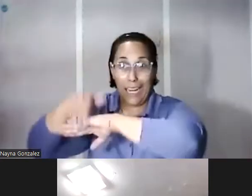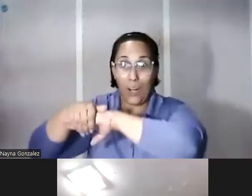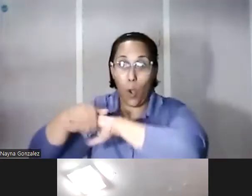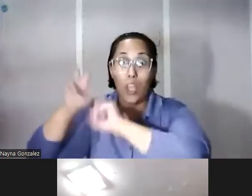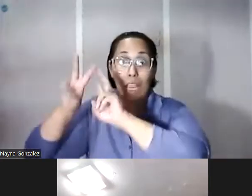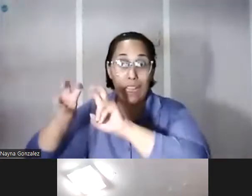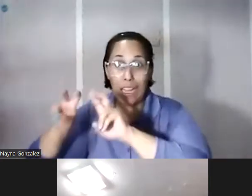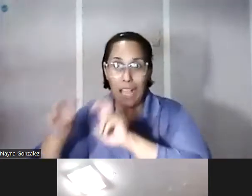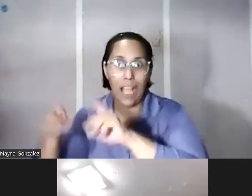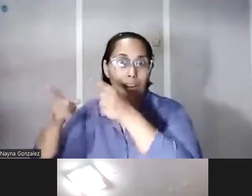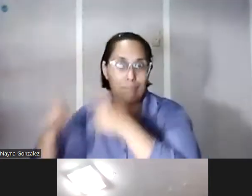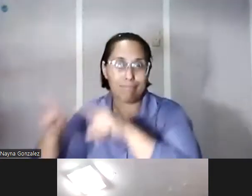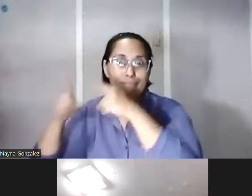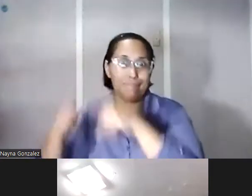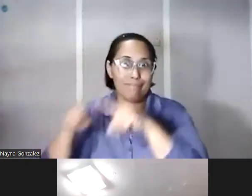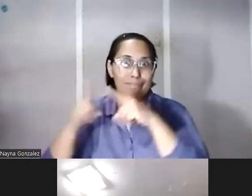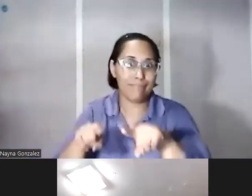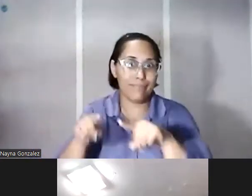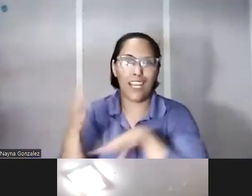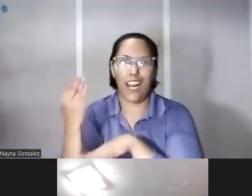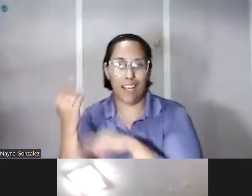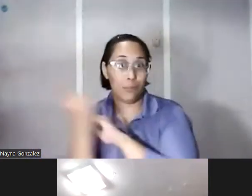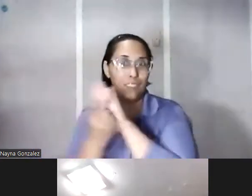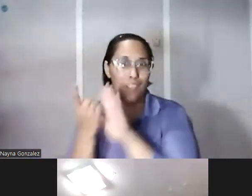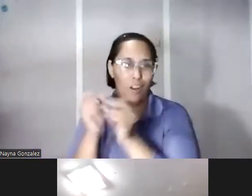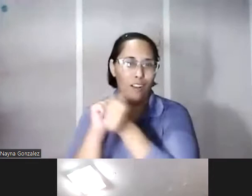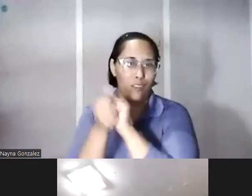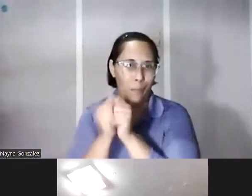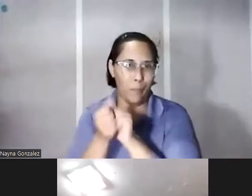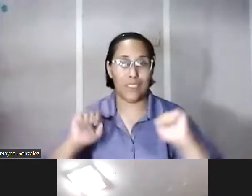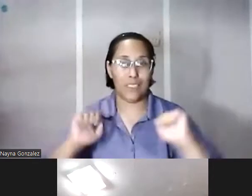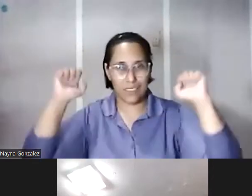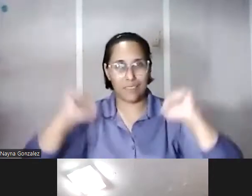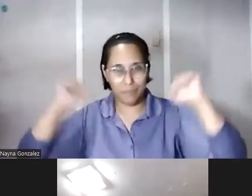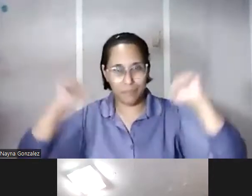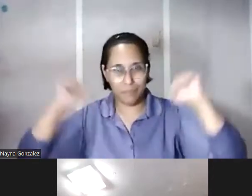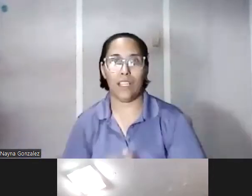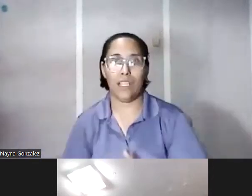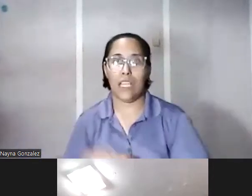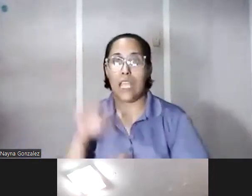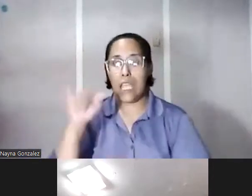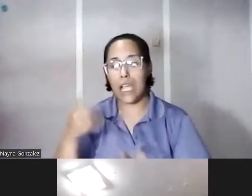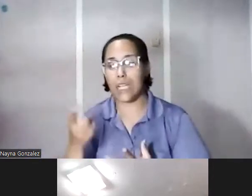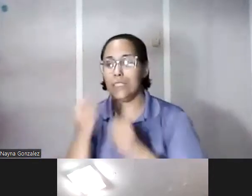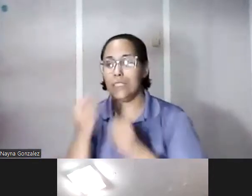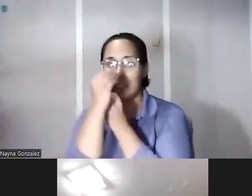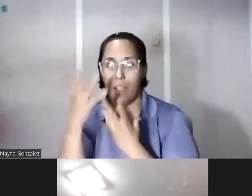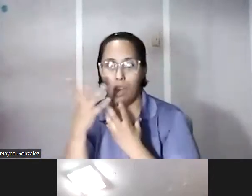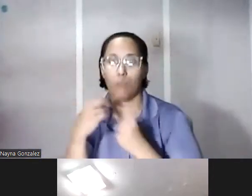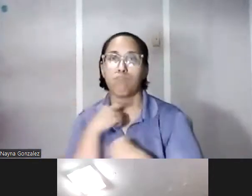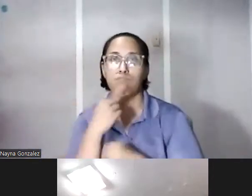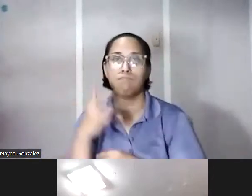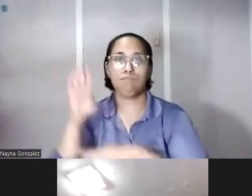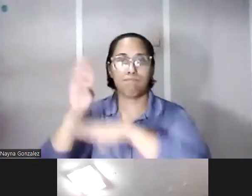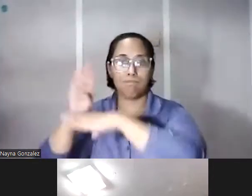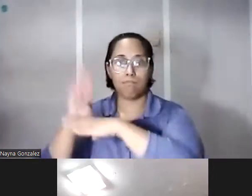de lo que ocurrió en esa jornada de competencia deportiva y en ese contexto a lo que iba hay un locutor comercial que